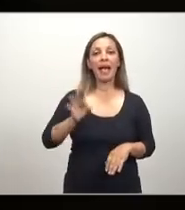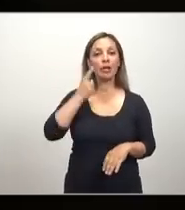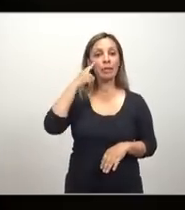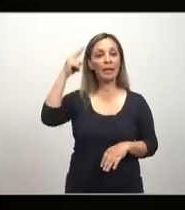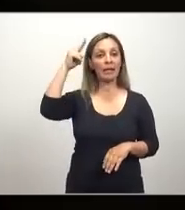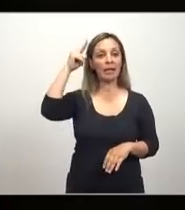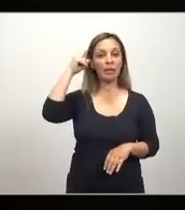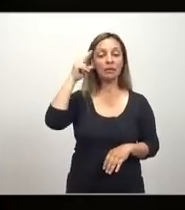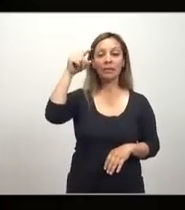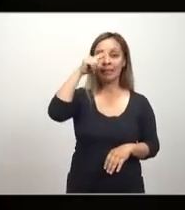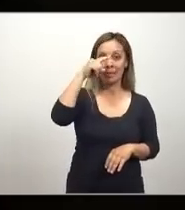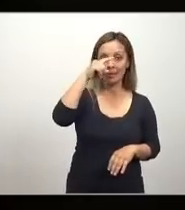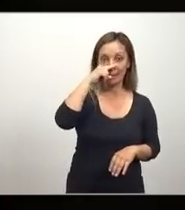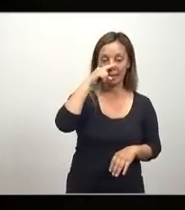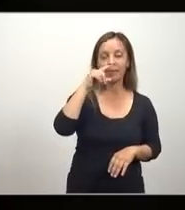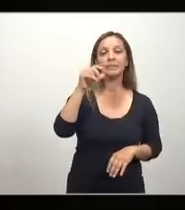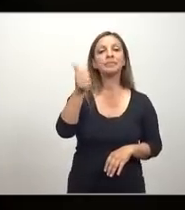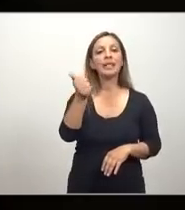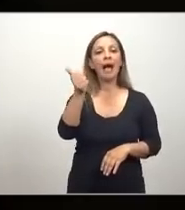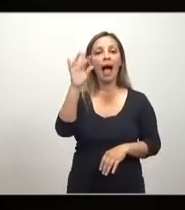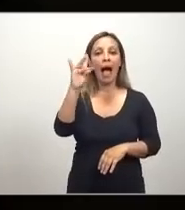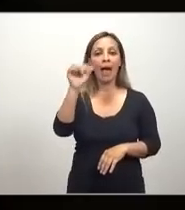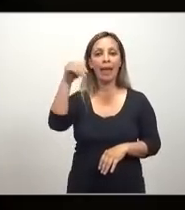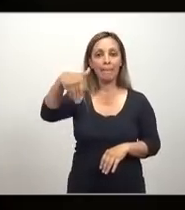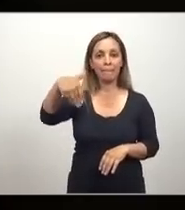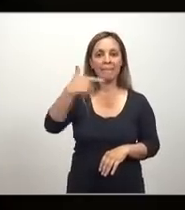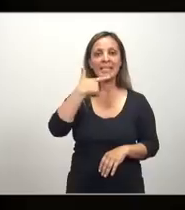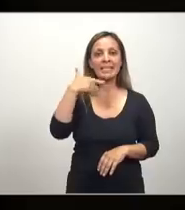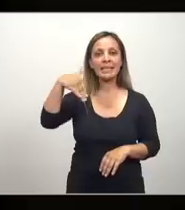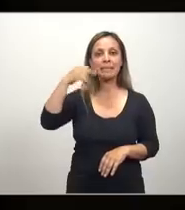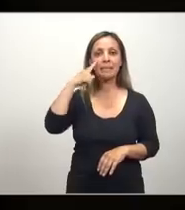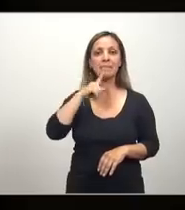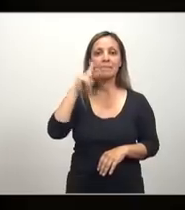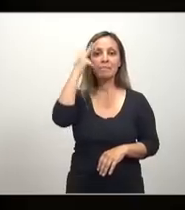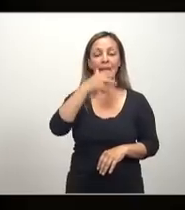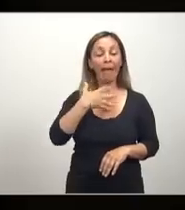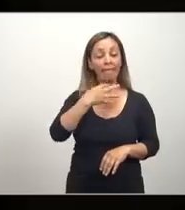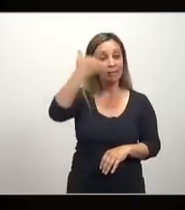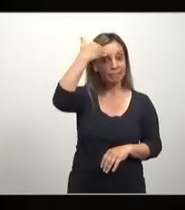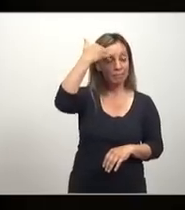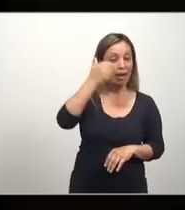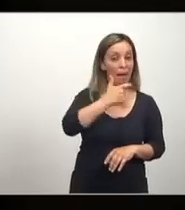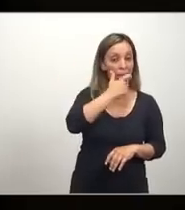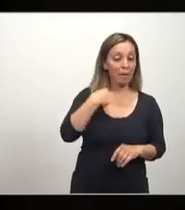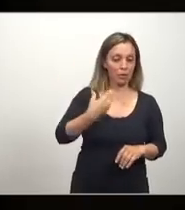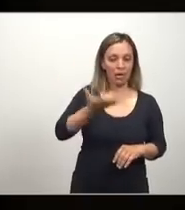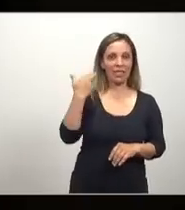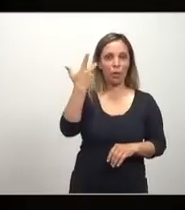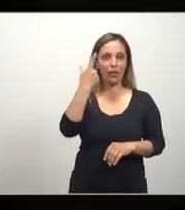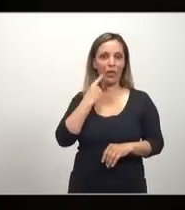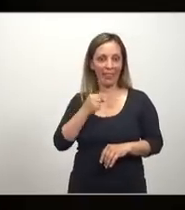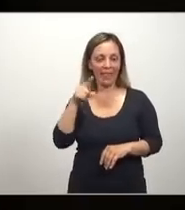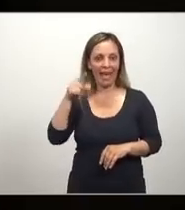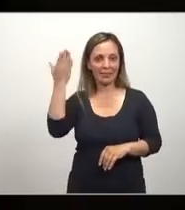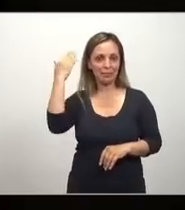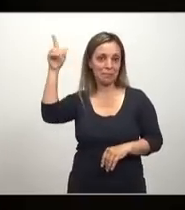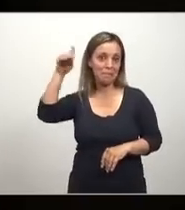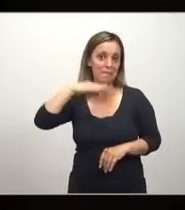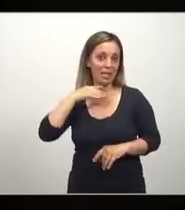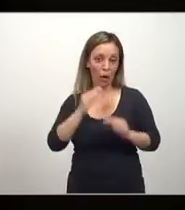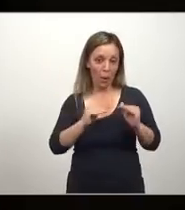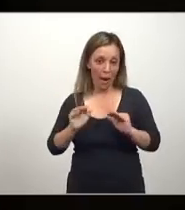En 1776, Adam Smith, me reía porque esta conferencia la hice unos cuatro días en México, yo actualizo, no se preocupen las conferencias,